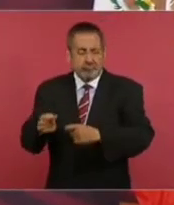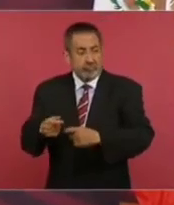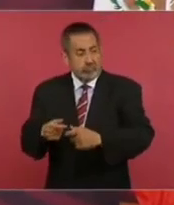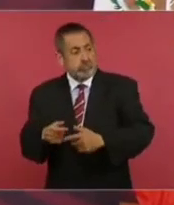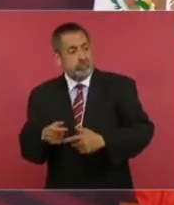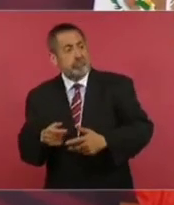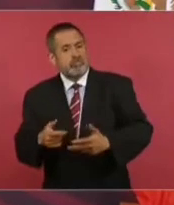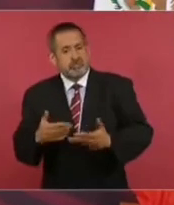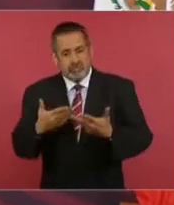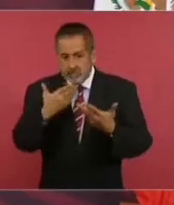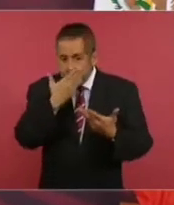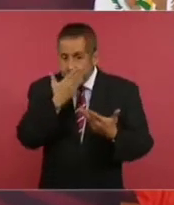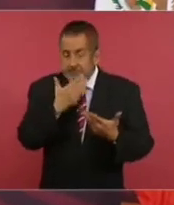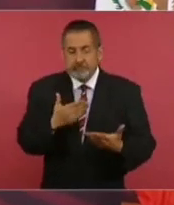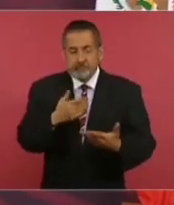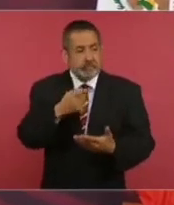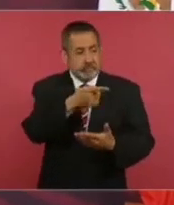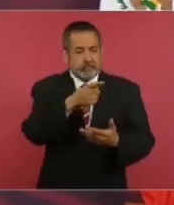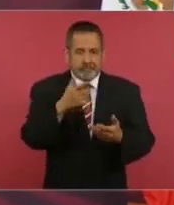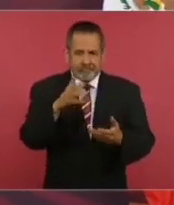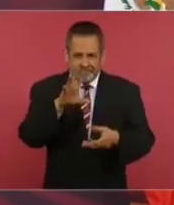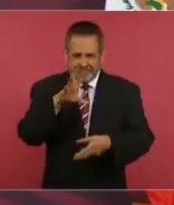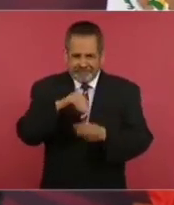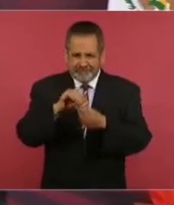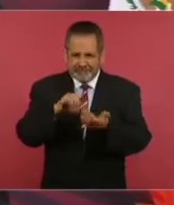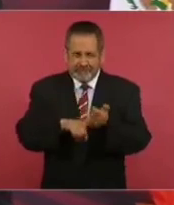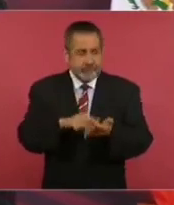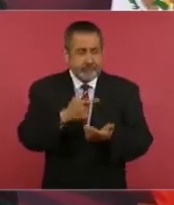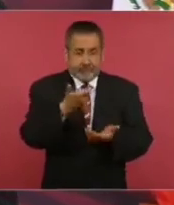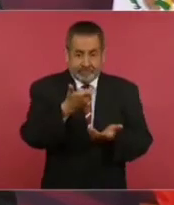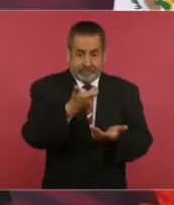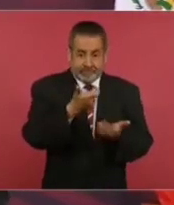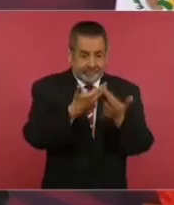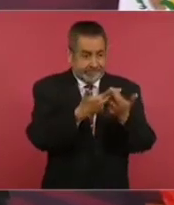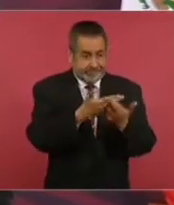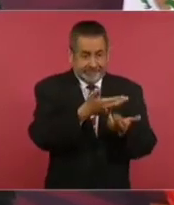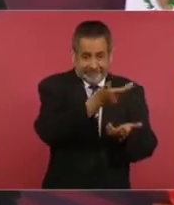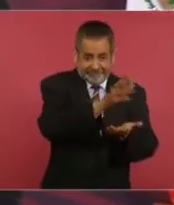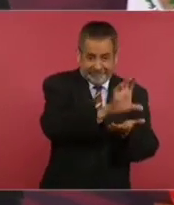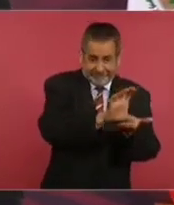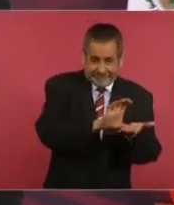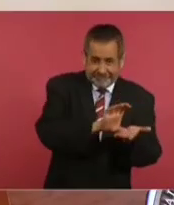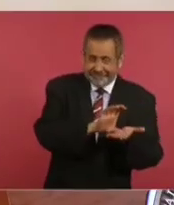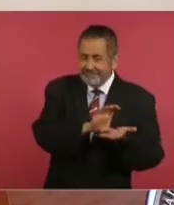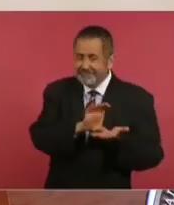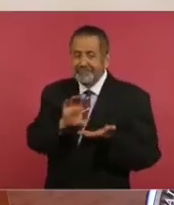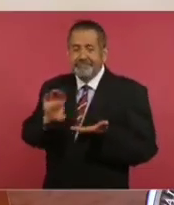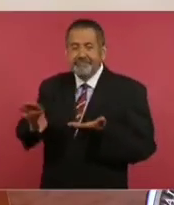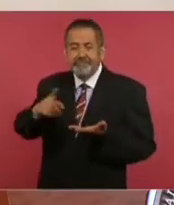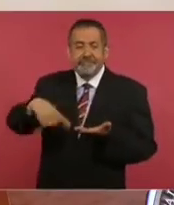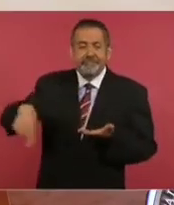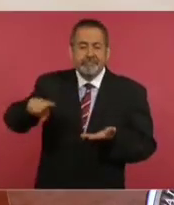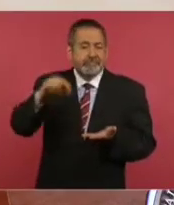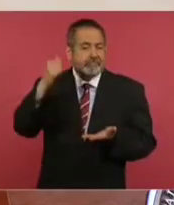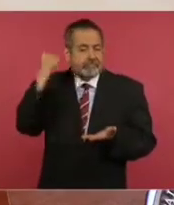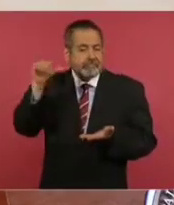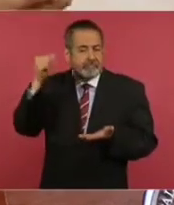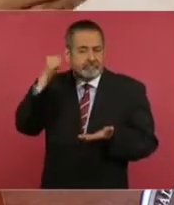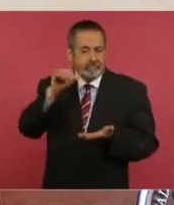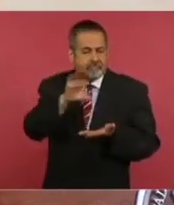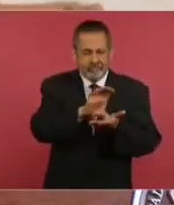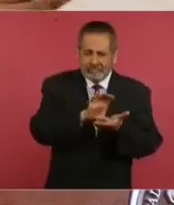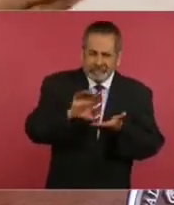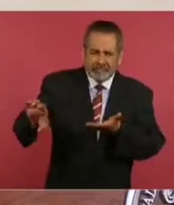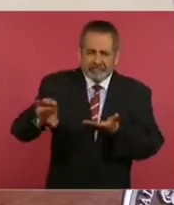a que van a entregar a los damnificados los